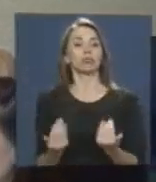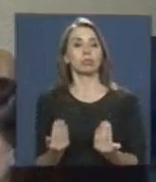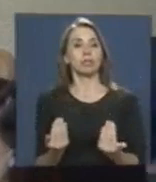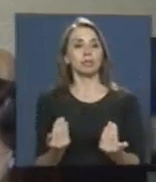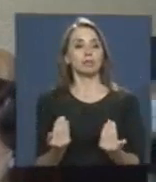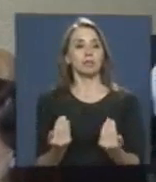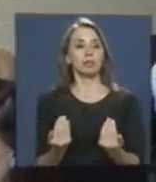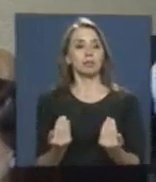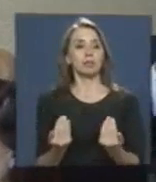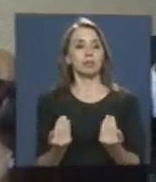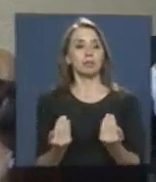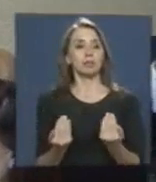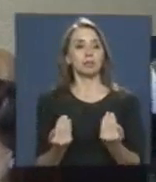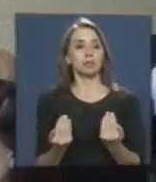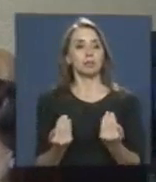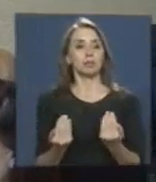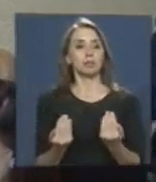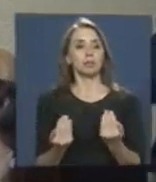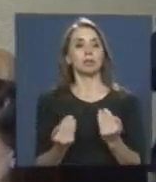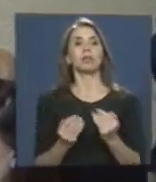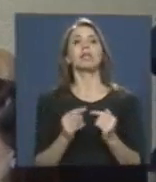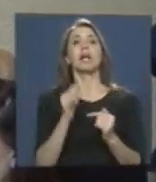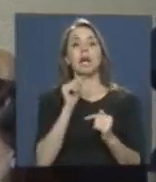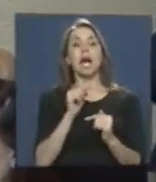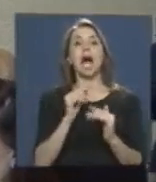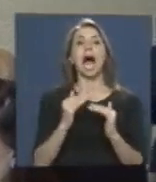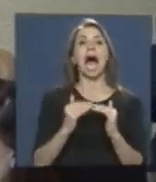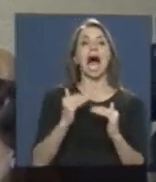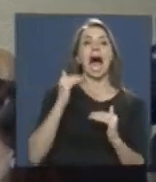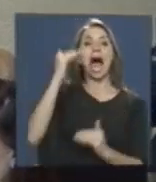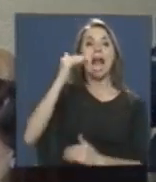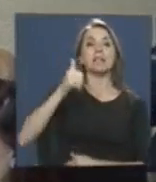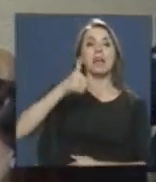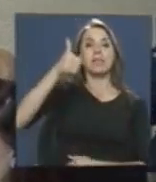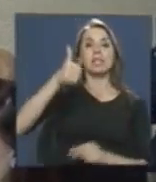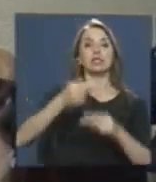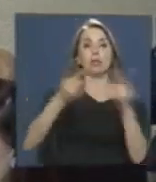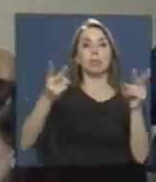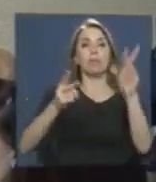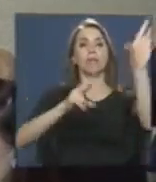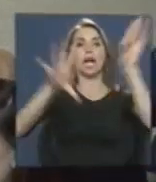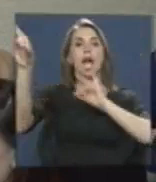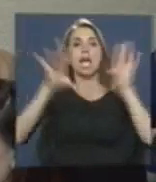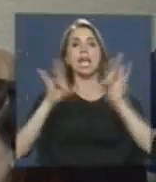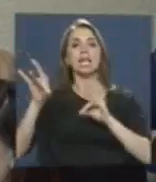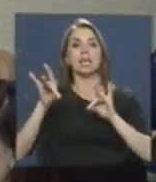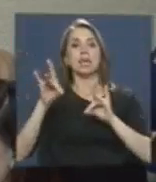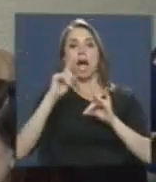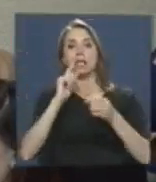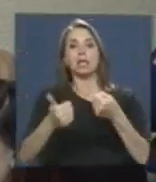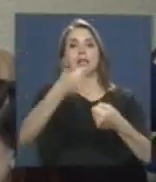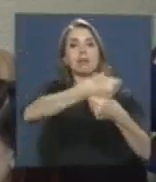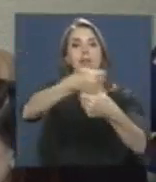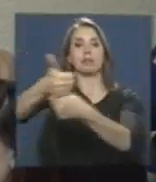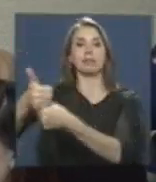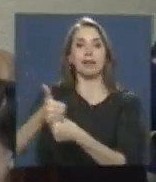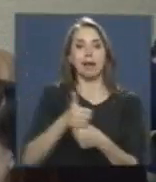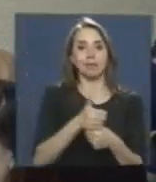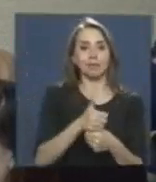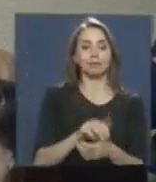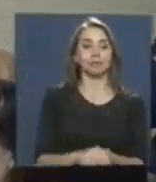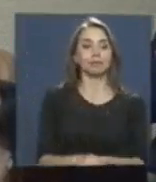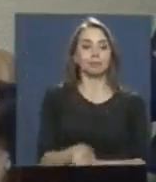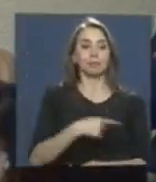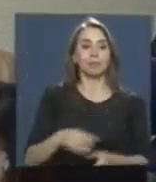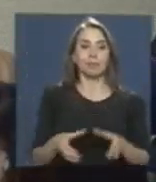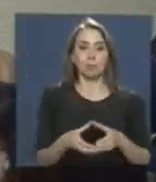que se incorpore la alta dirección pública a la toma de decisiones sobre estas materias. Es por eso que, si bien en